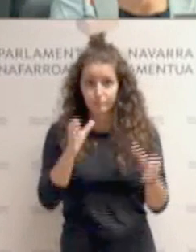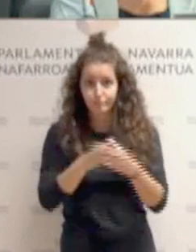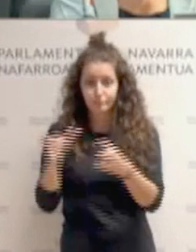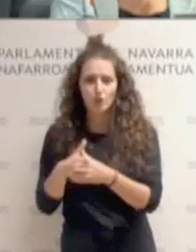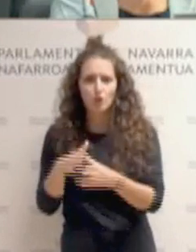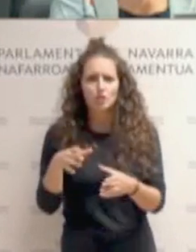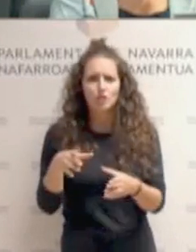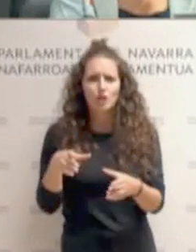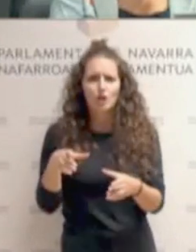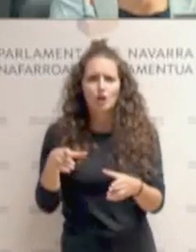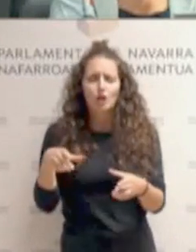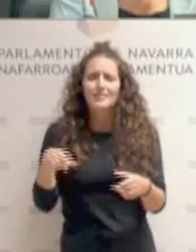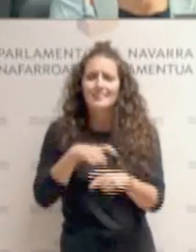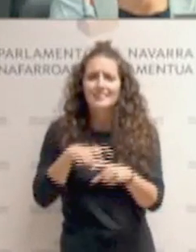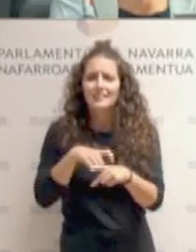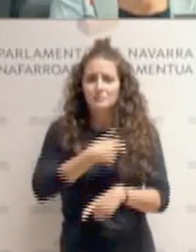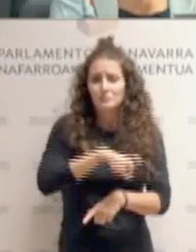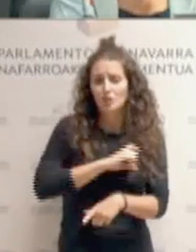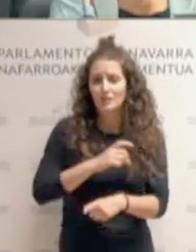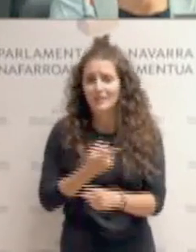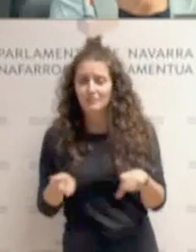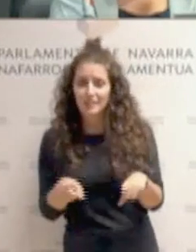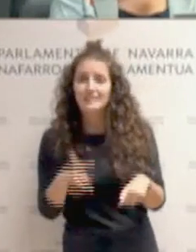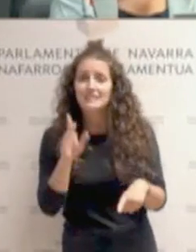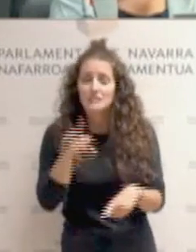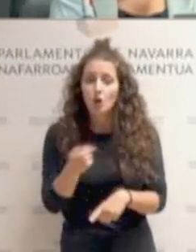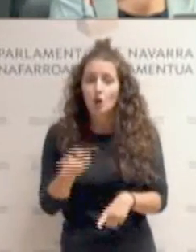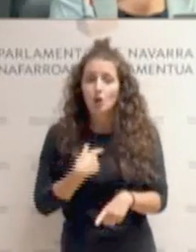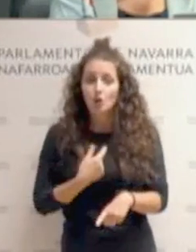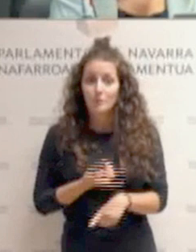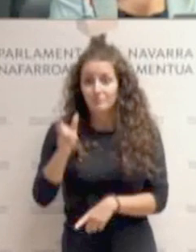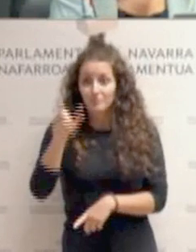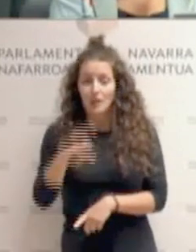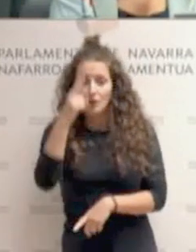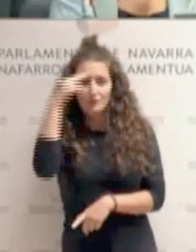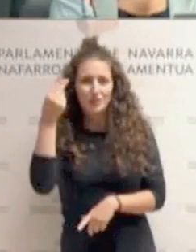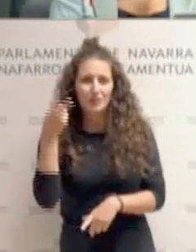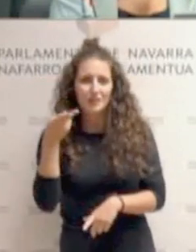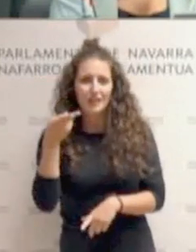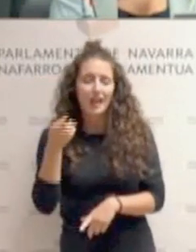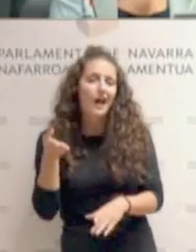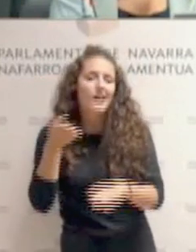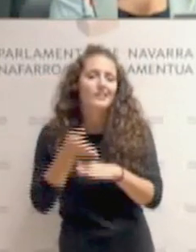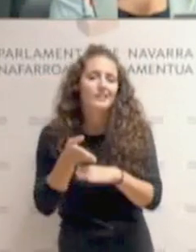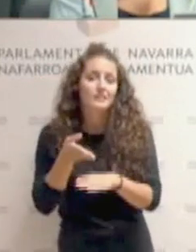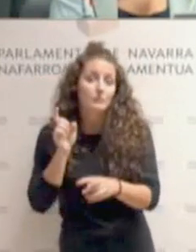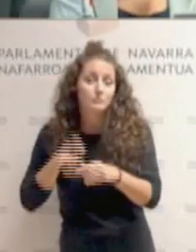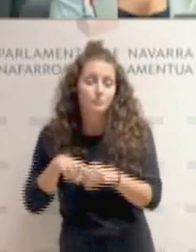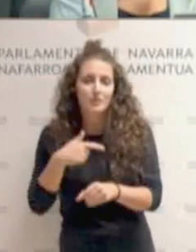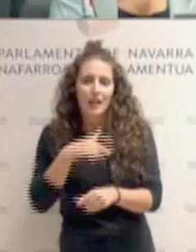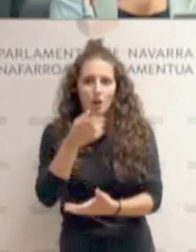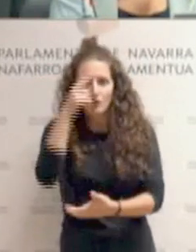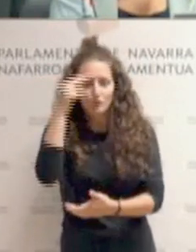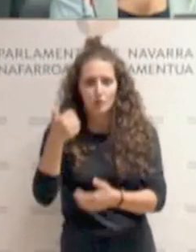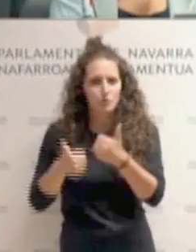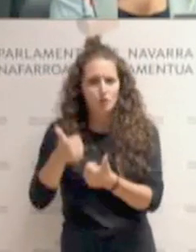de policía, los policías forales que se presentaron a una oposición para entrar en la policía foral, o aquellos que serán a partir de ahora policías forales que no se presentaron en